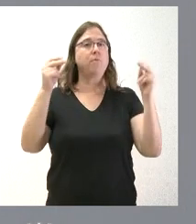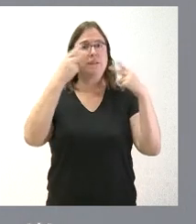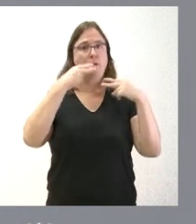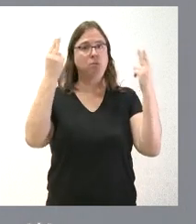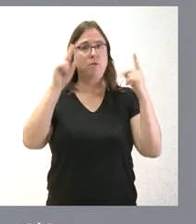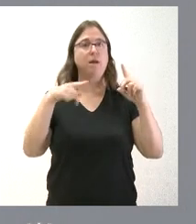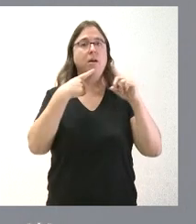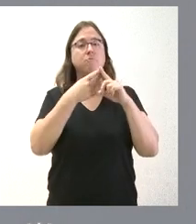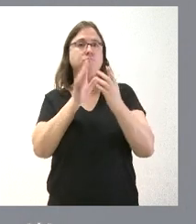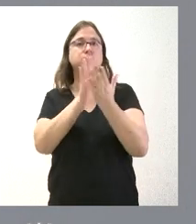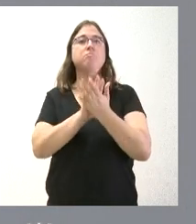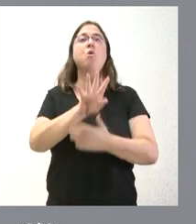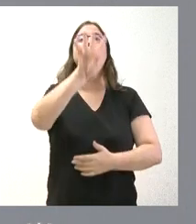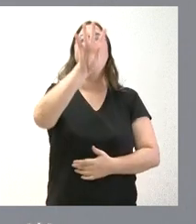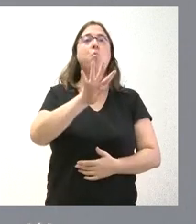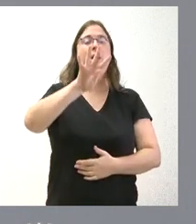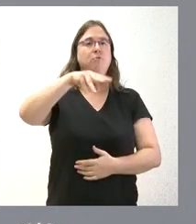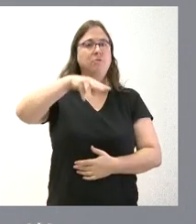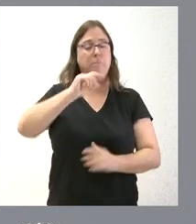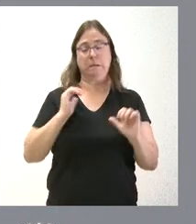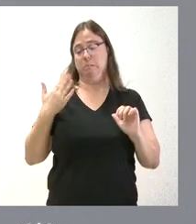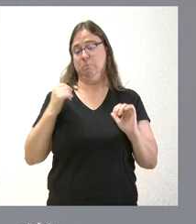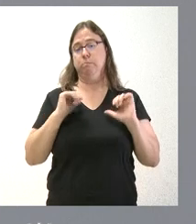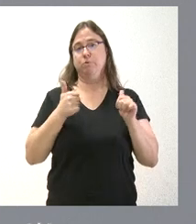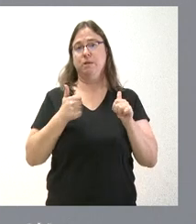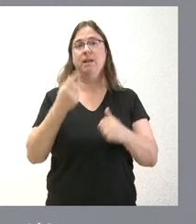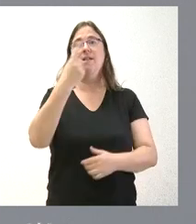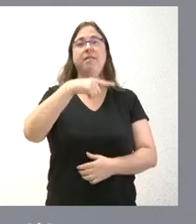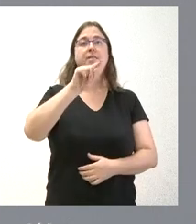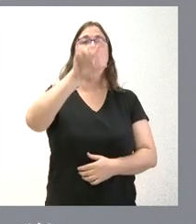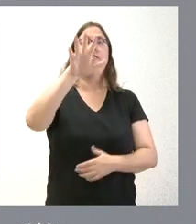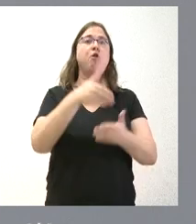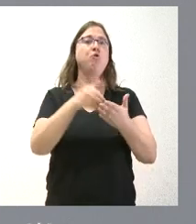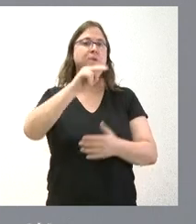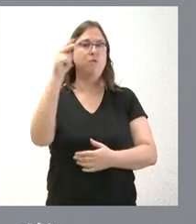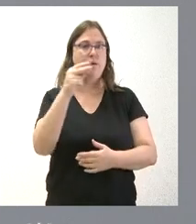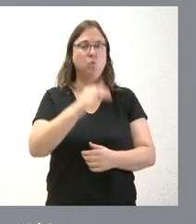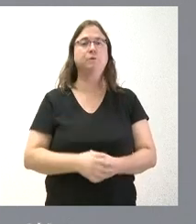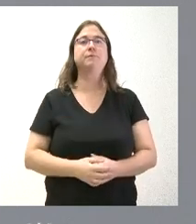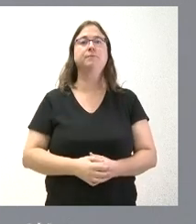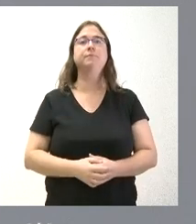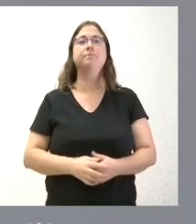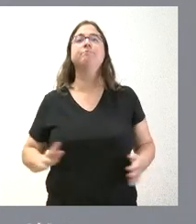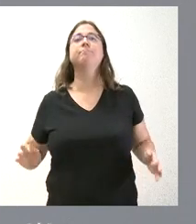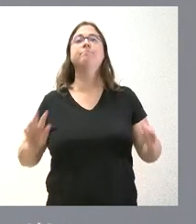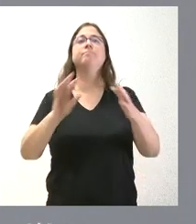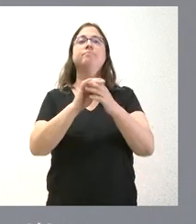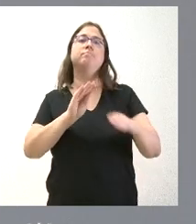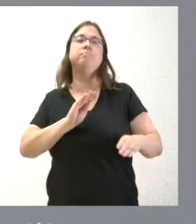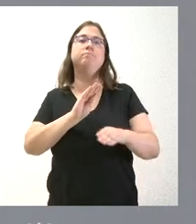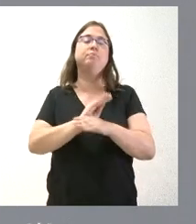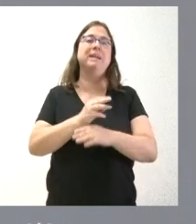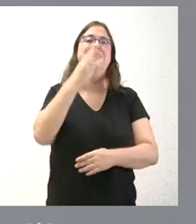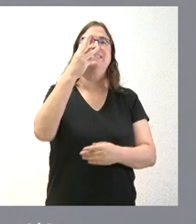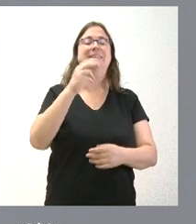y hacer frente al cuarto trimestre que recién hemos comenzado. 105 millones de euros. Unido a las aportaciones de los tres